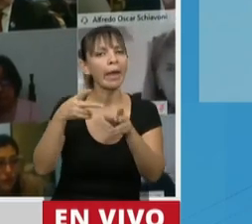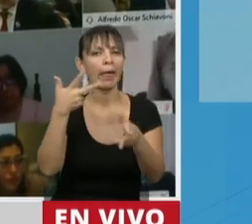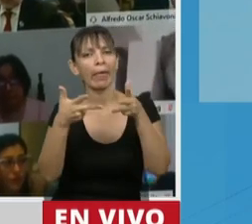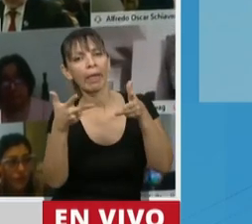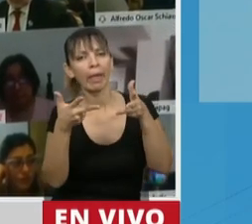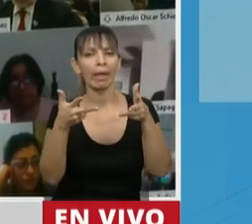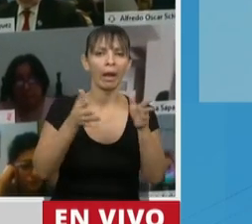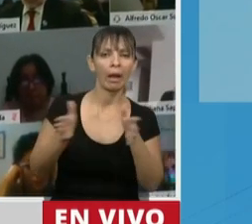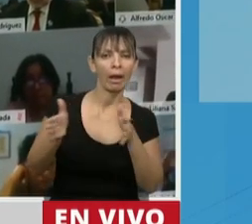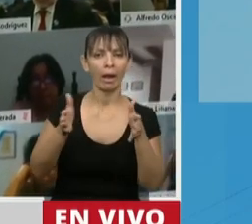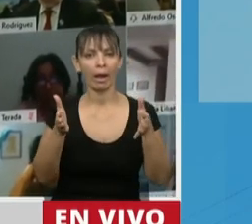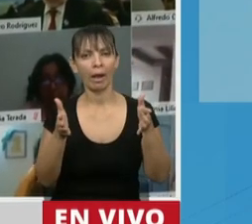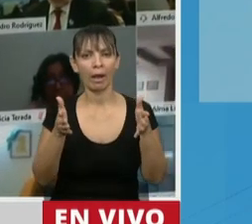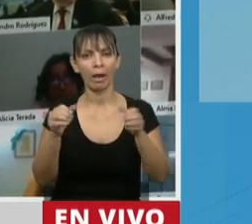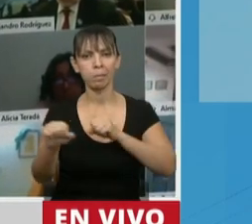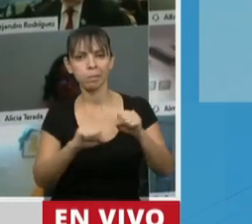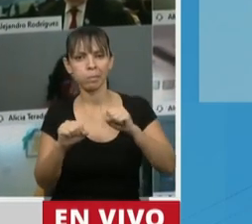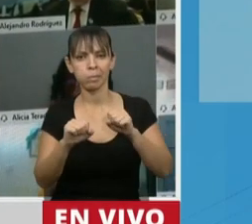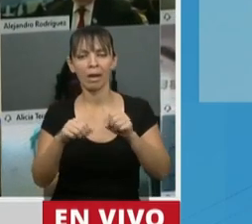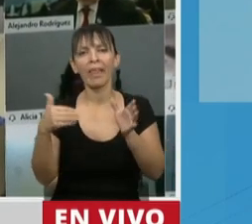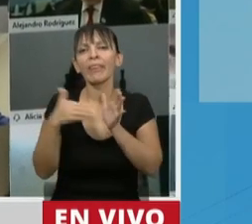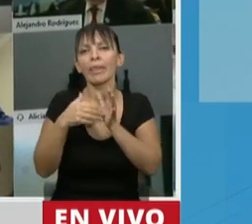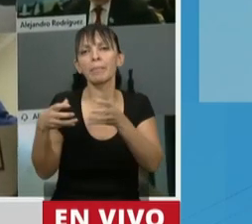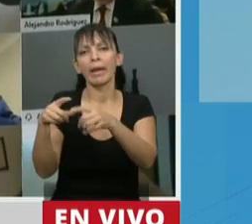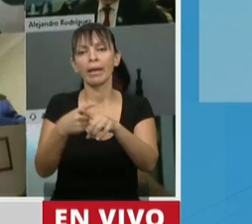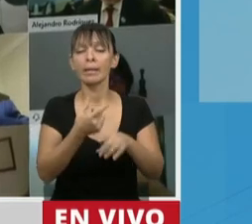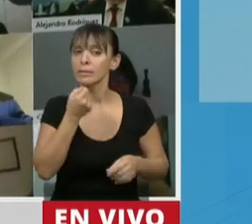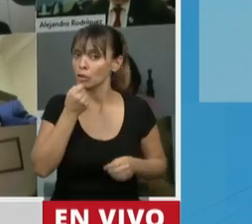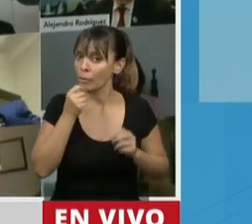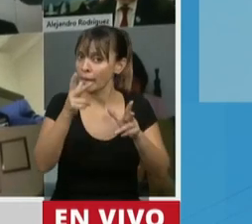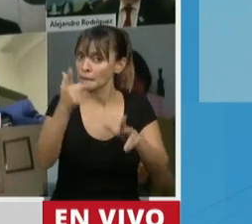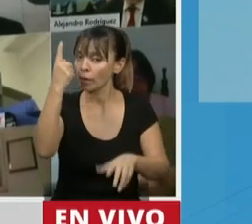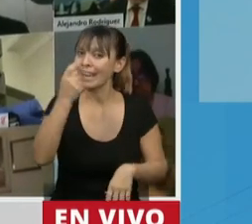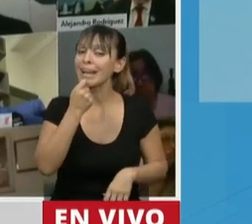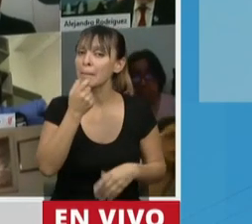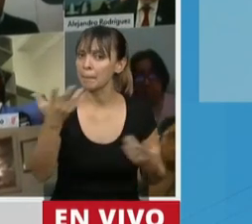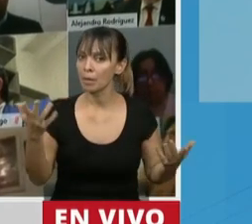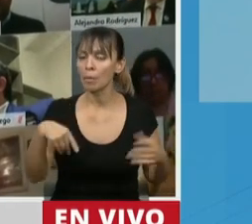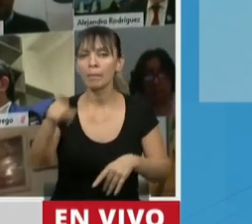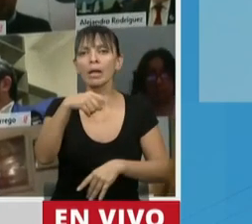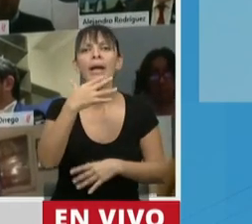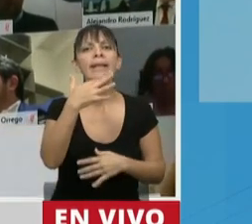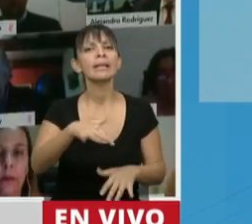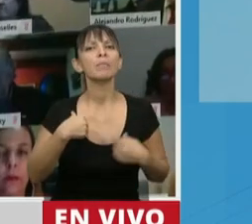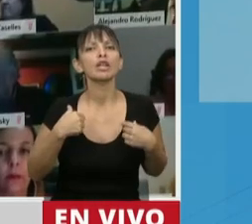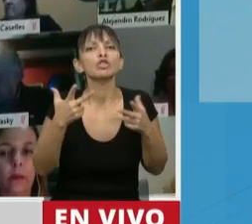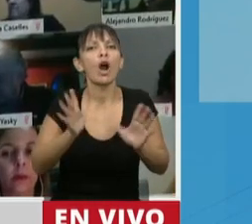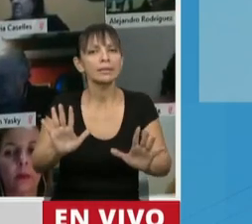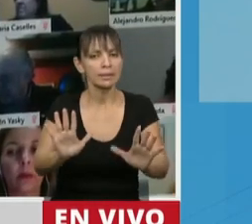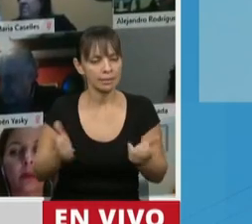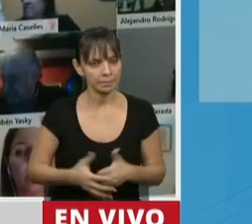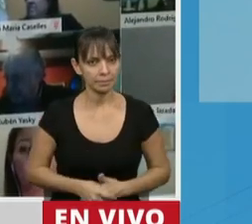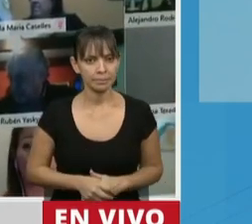discurso o de la especulación partidaria. Yo voy a poner un ejemplo para poder entender por qué digo esto.